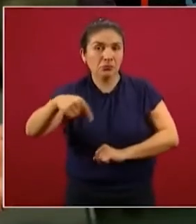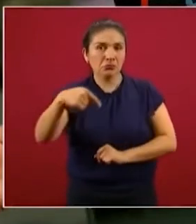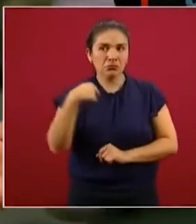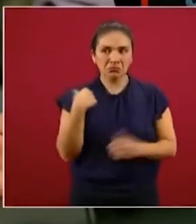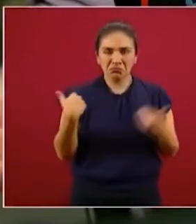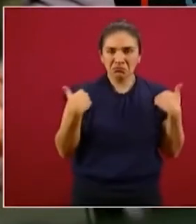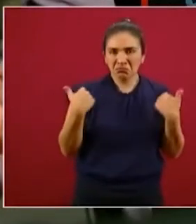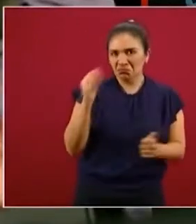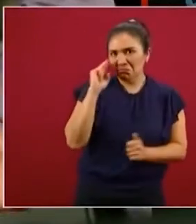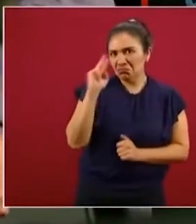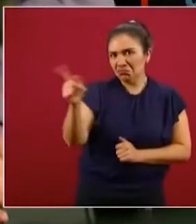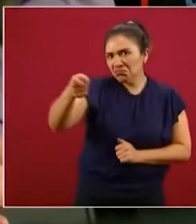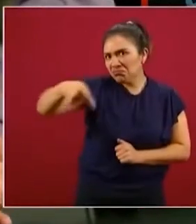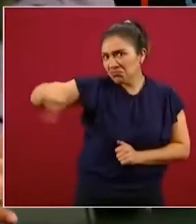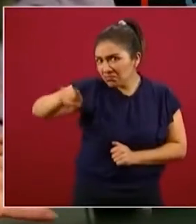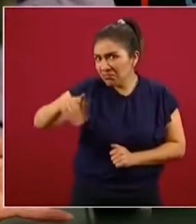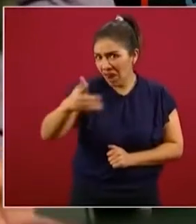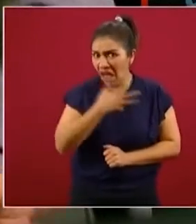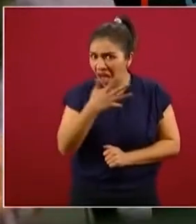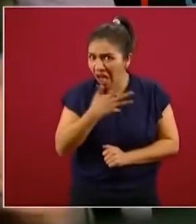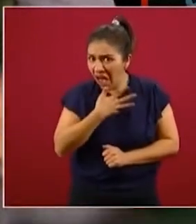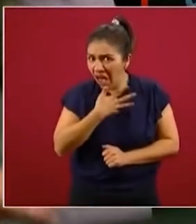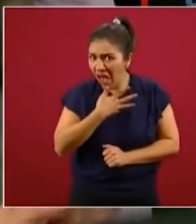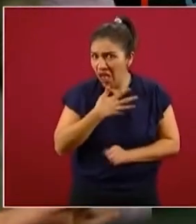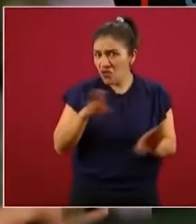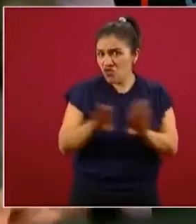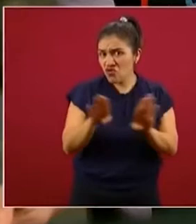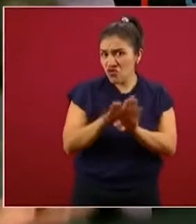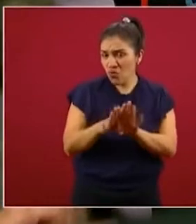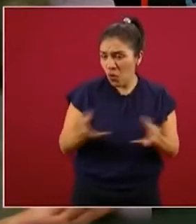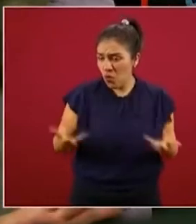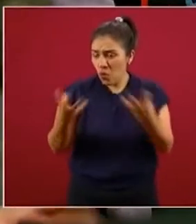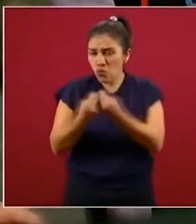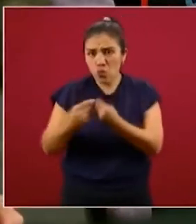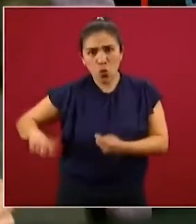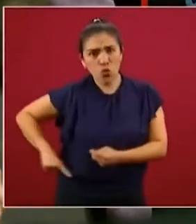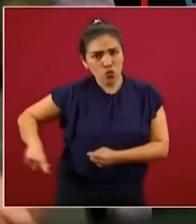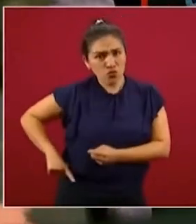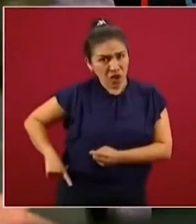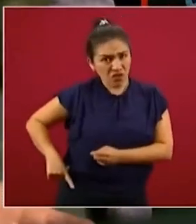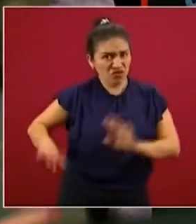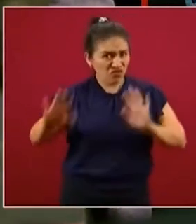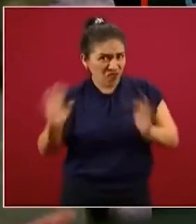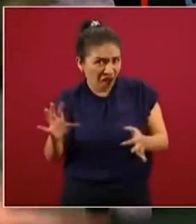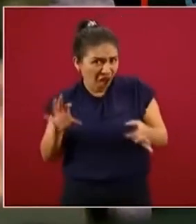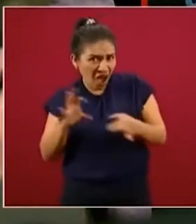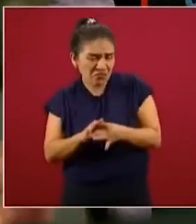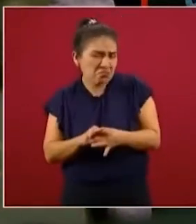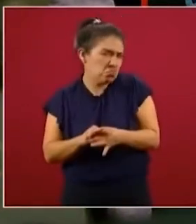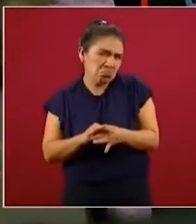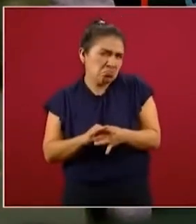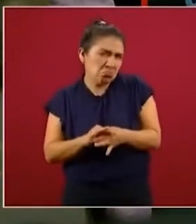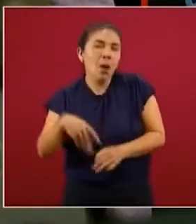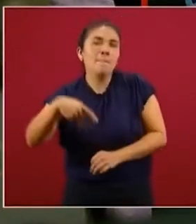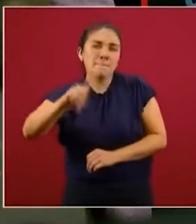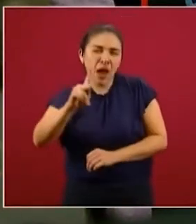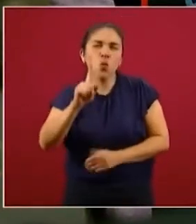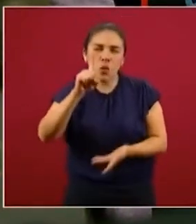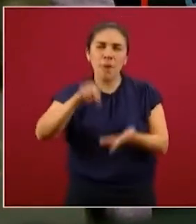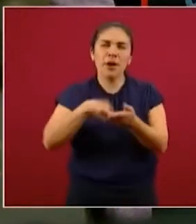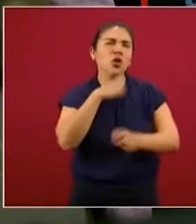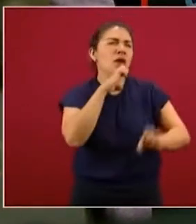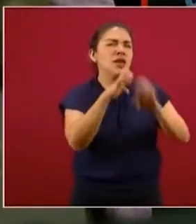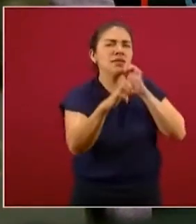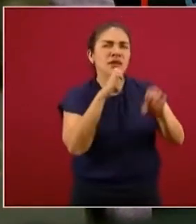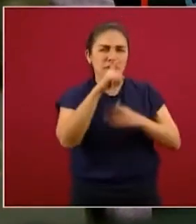no tienen ellos ninguna injerencia con el gobierno federal, pero también se sabe, yo alguna vez entrevisté a alguien